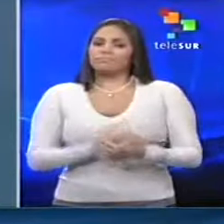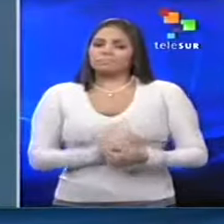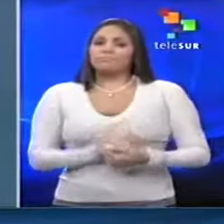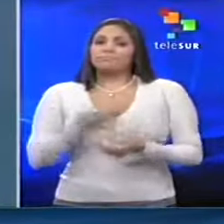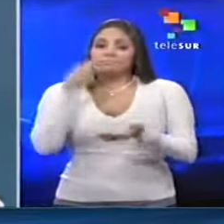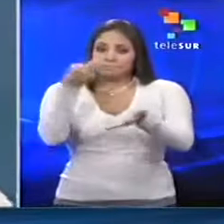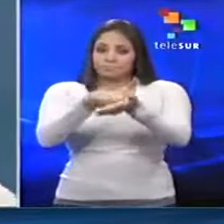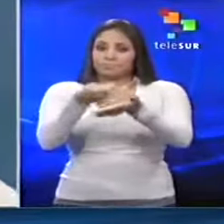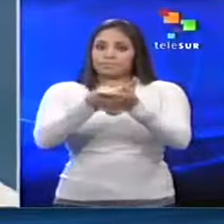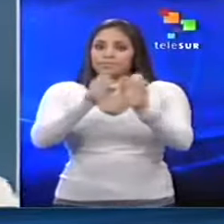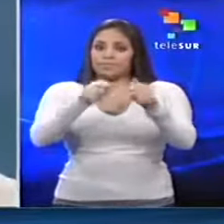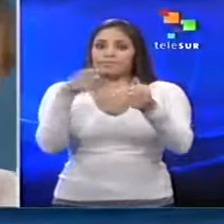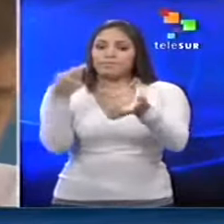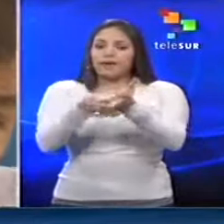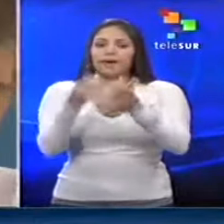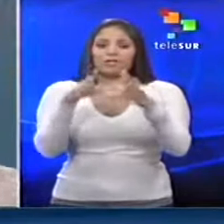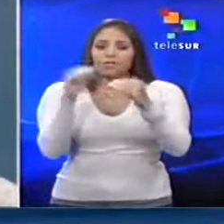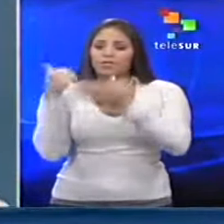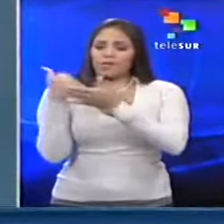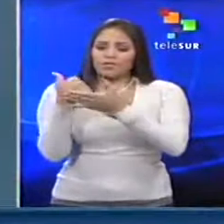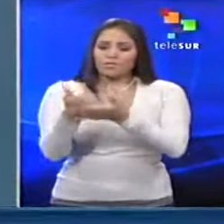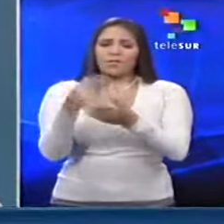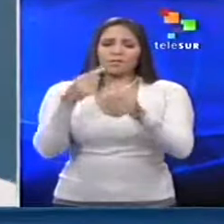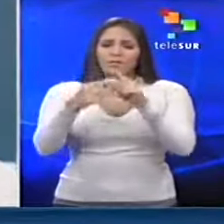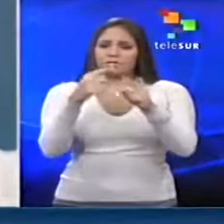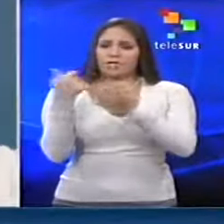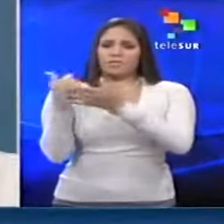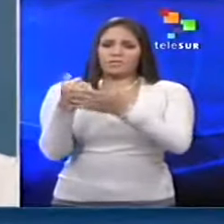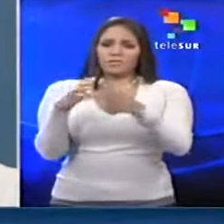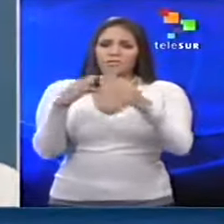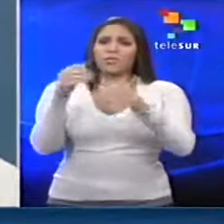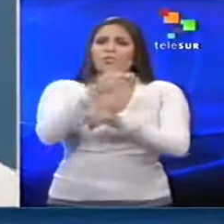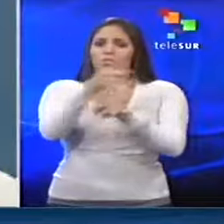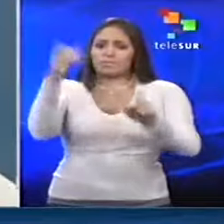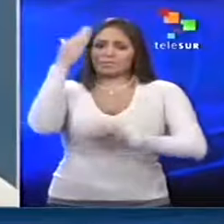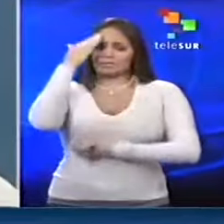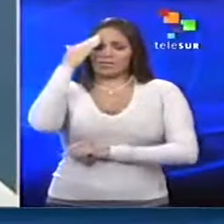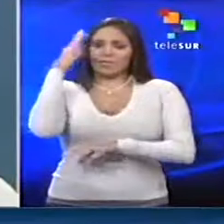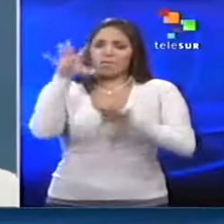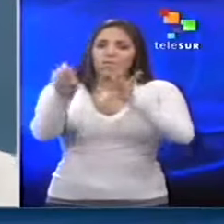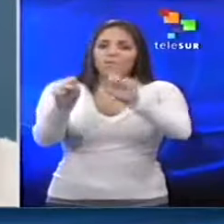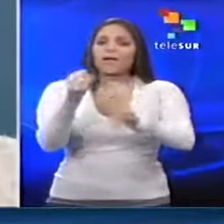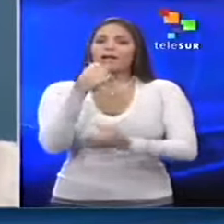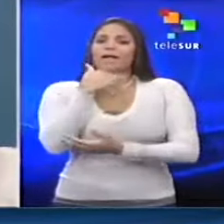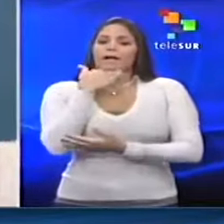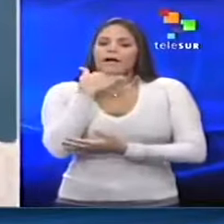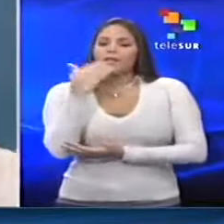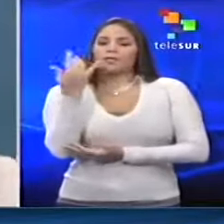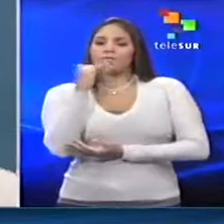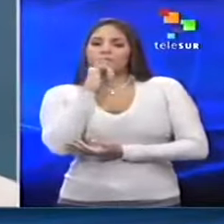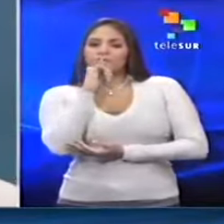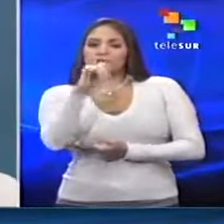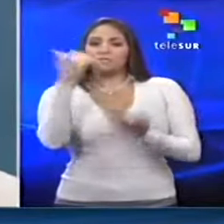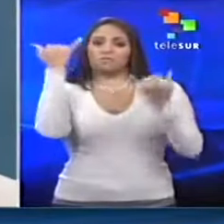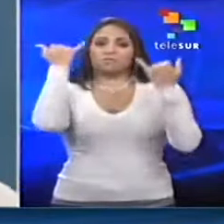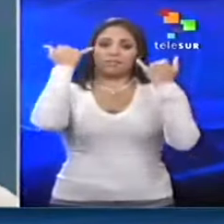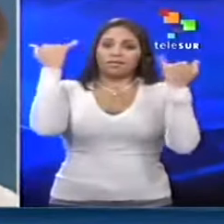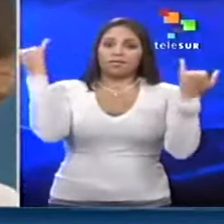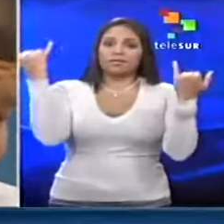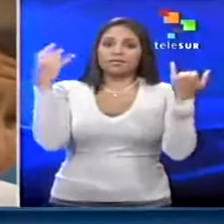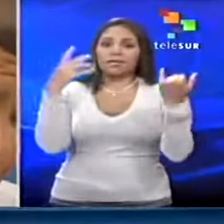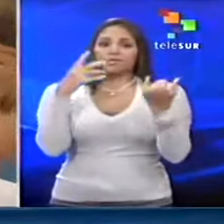sueldos, recibían equipos, recibían recursos, porque usted sabe que hay comprar información de inteligencia, no siempre se puede dar